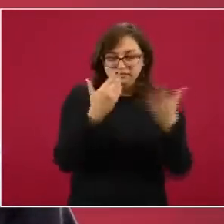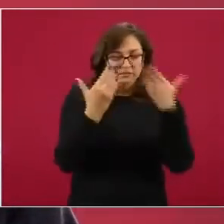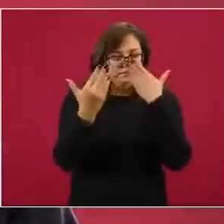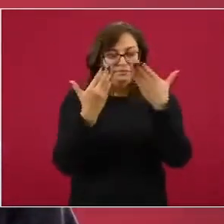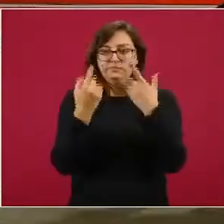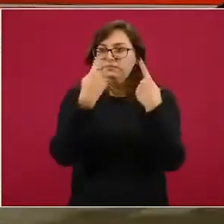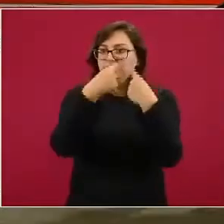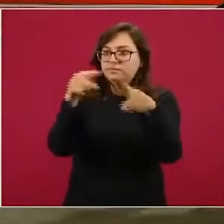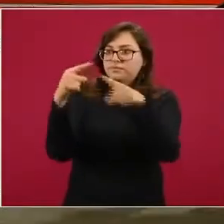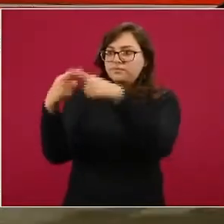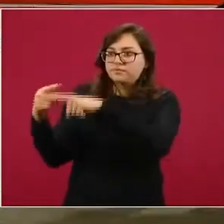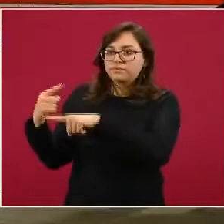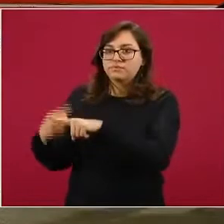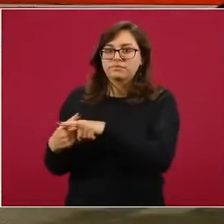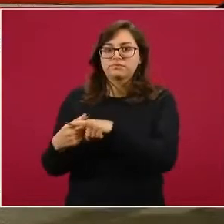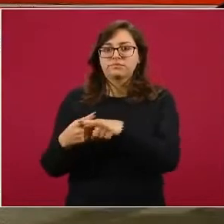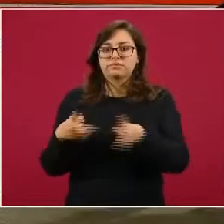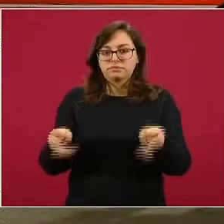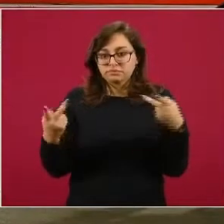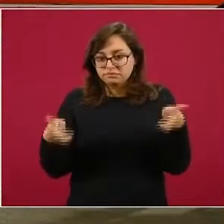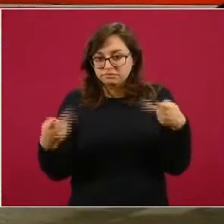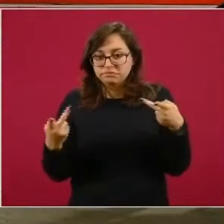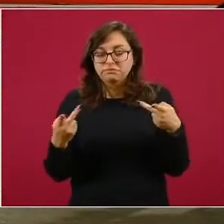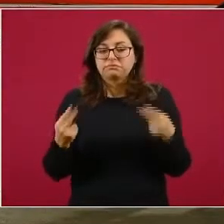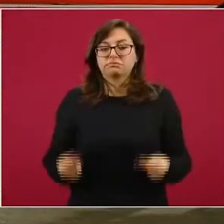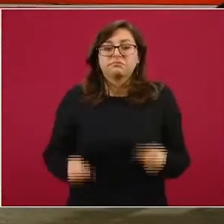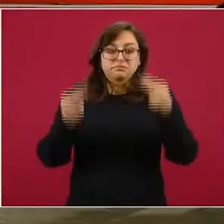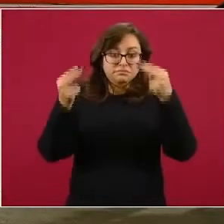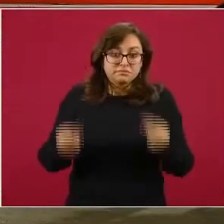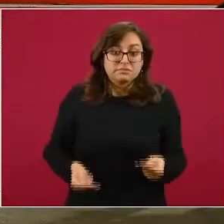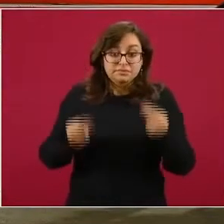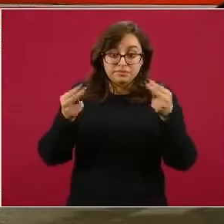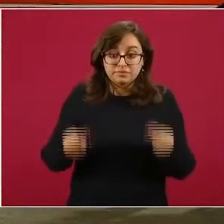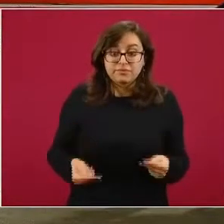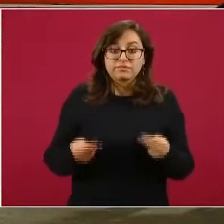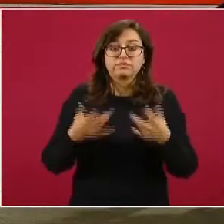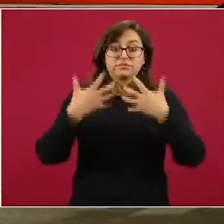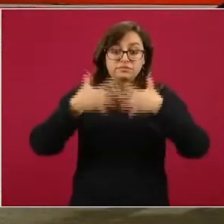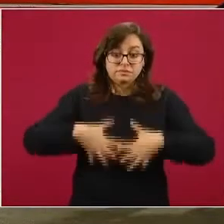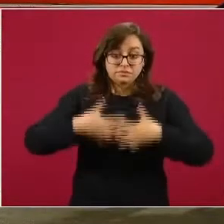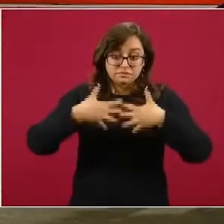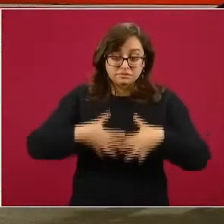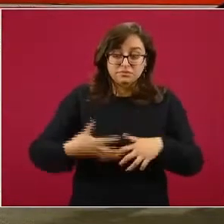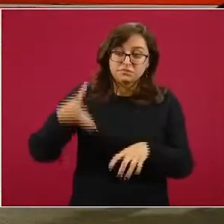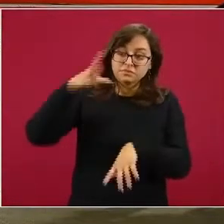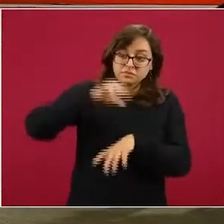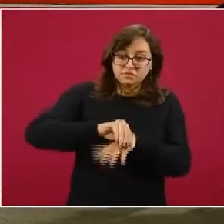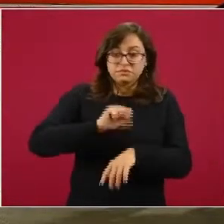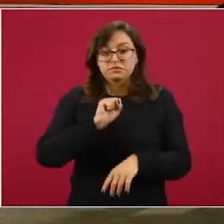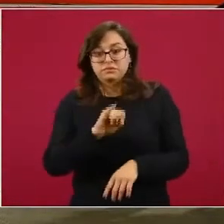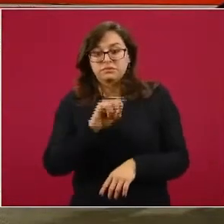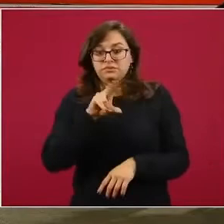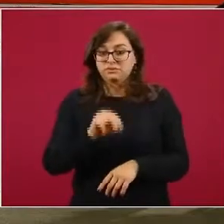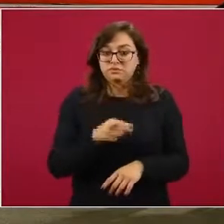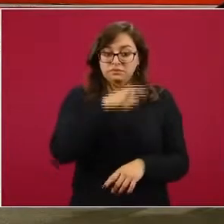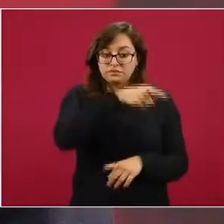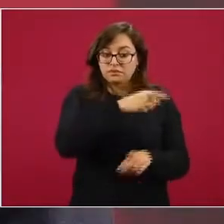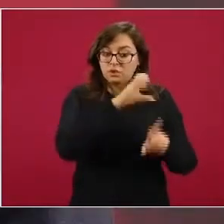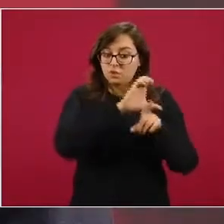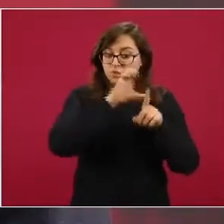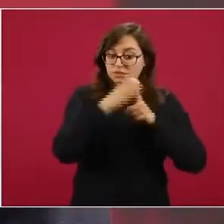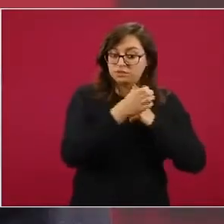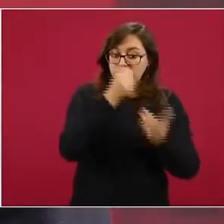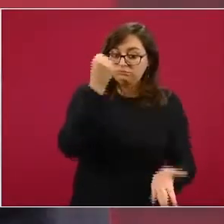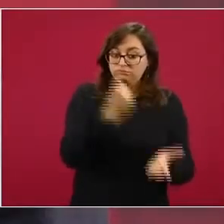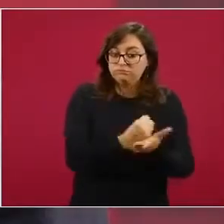establecimientos mercantiles, comerciales, industriales, etcétera, etcétera. Es fundamental la Comisión de Autorización.